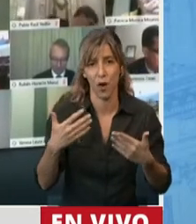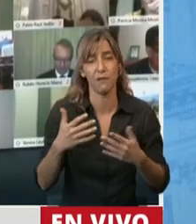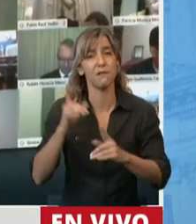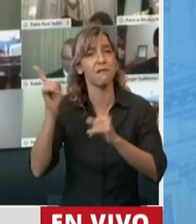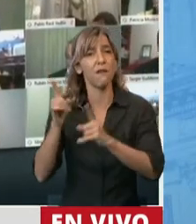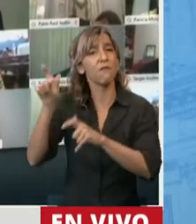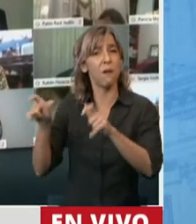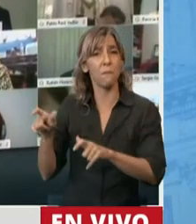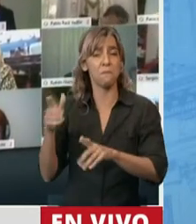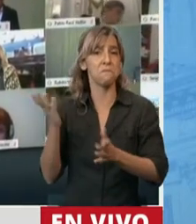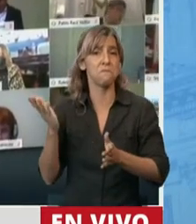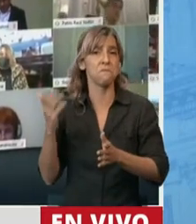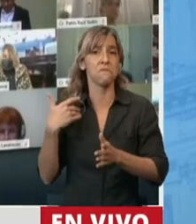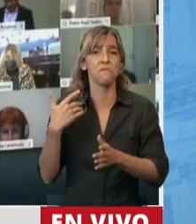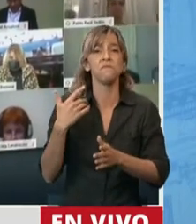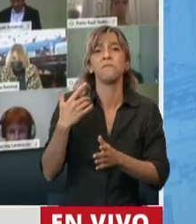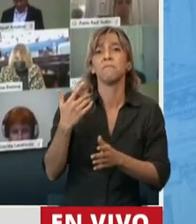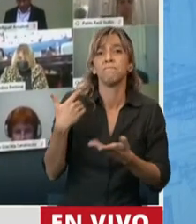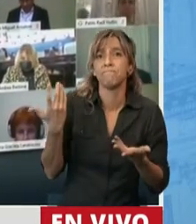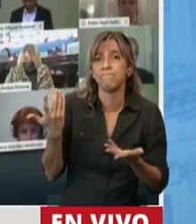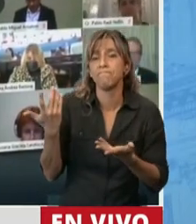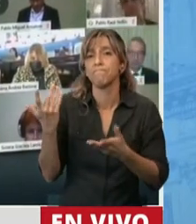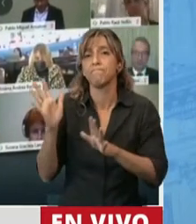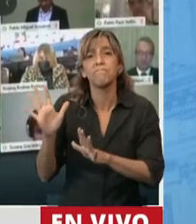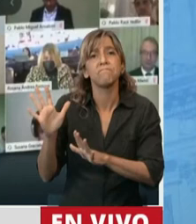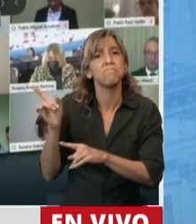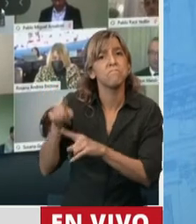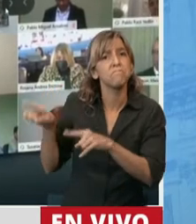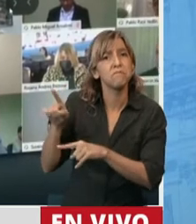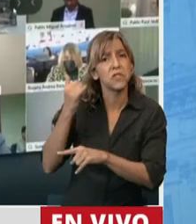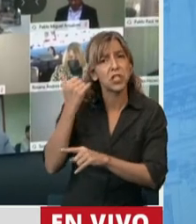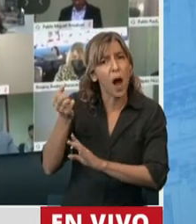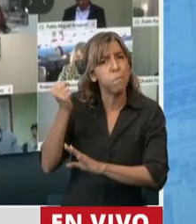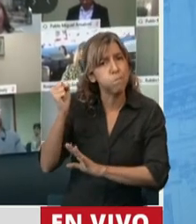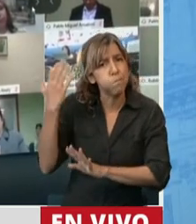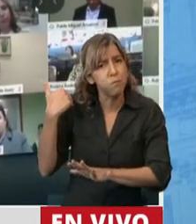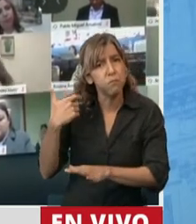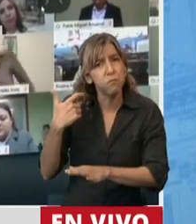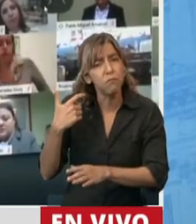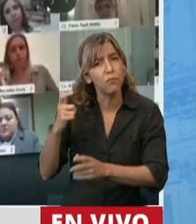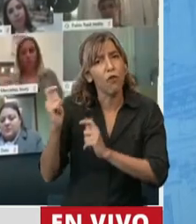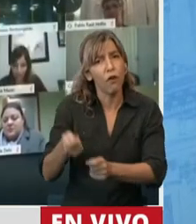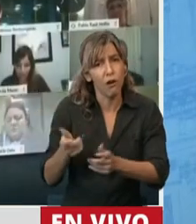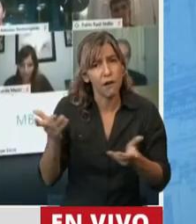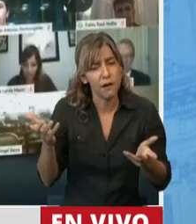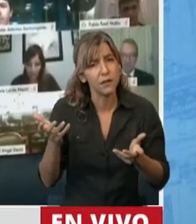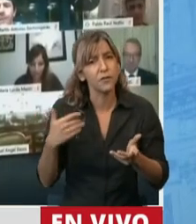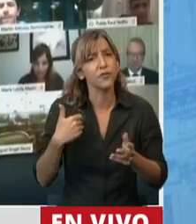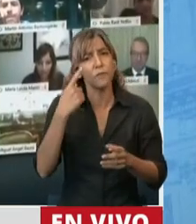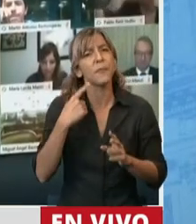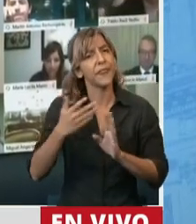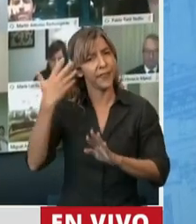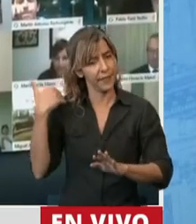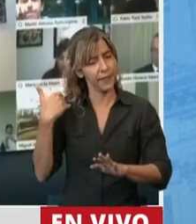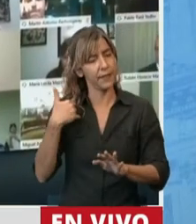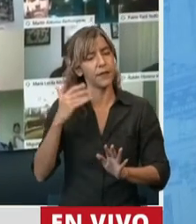públicos y notorios, pero que son muy altruistas. El otro día tuve la oportunidad